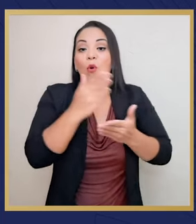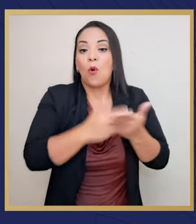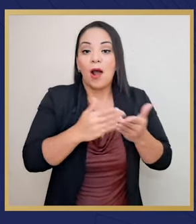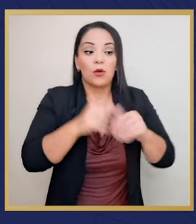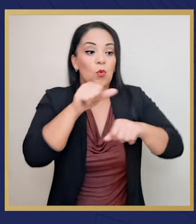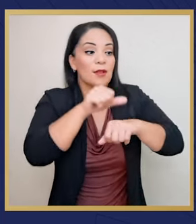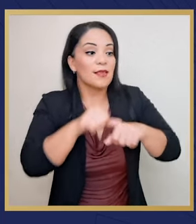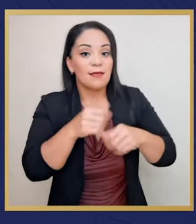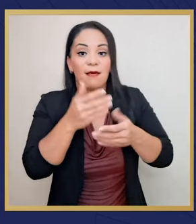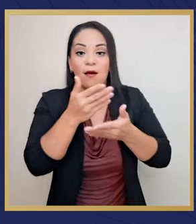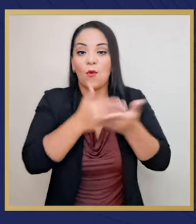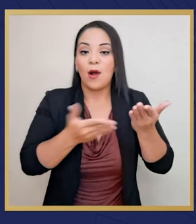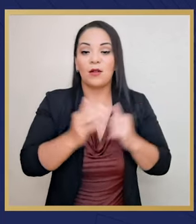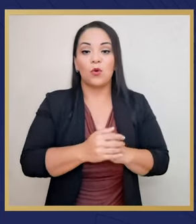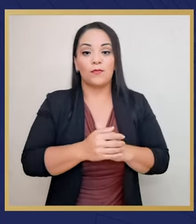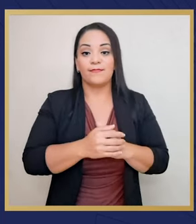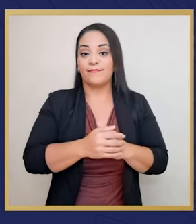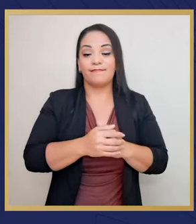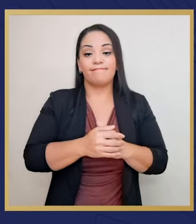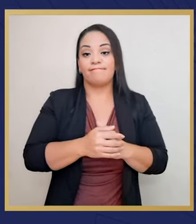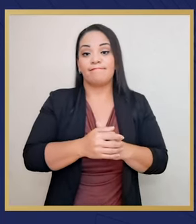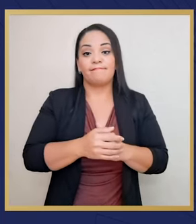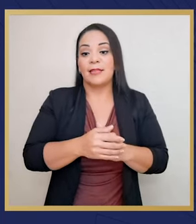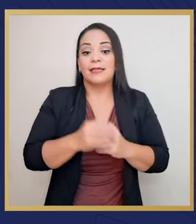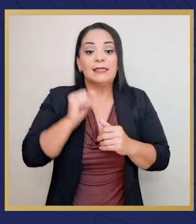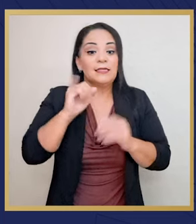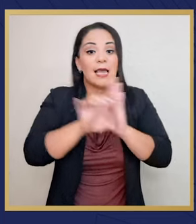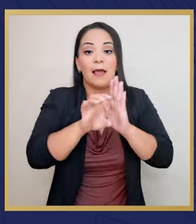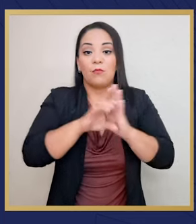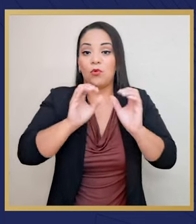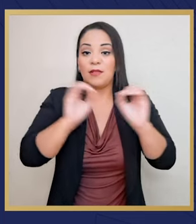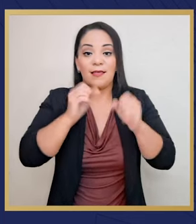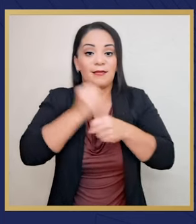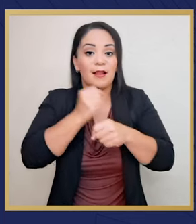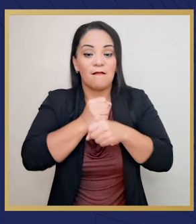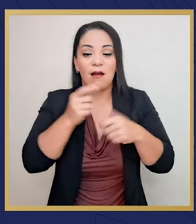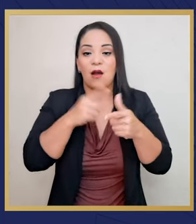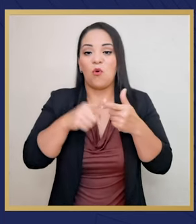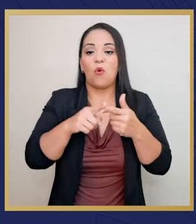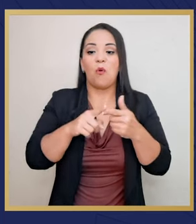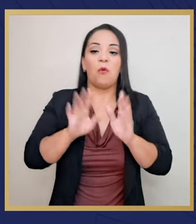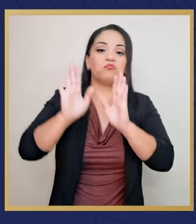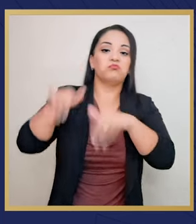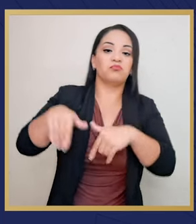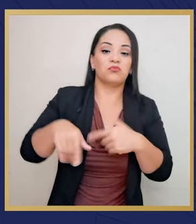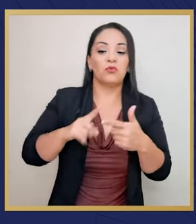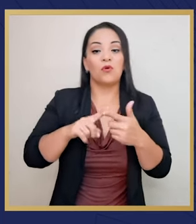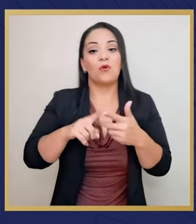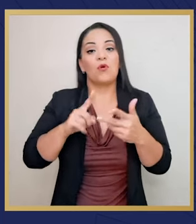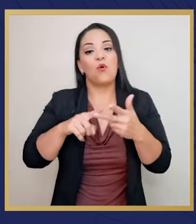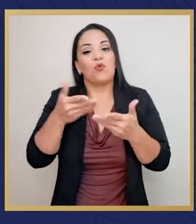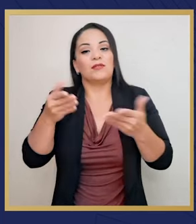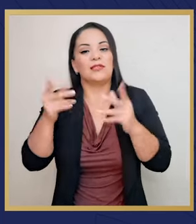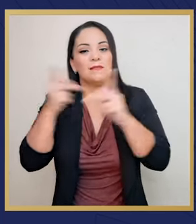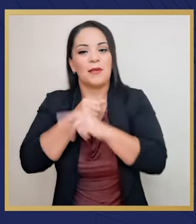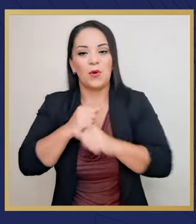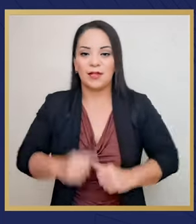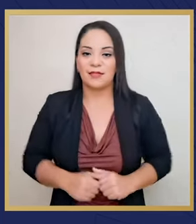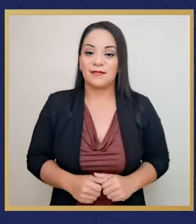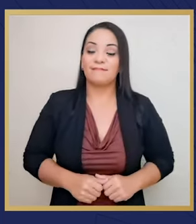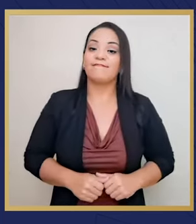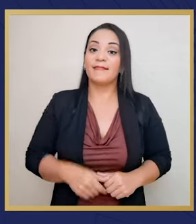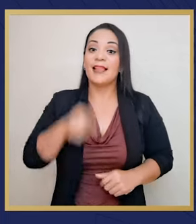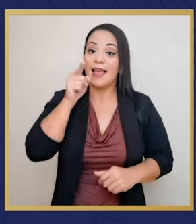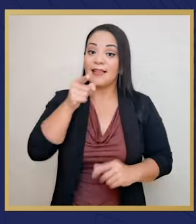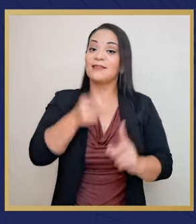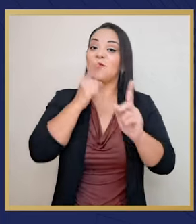o haya sido herida por inoperancia, indolencia o por peor. Esa debe ser